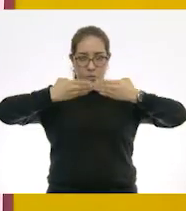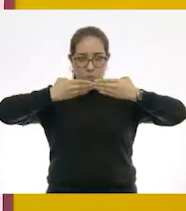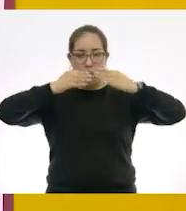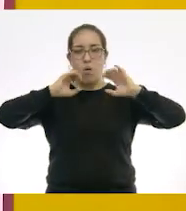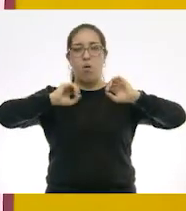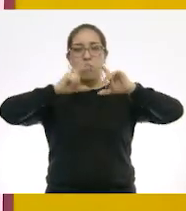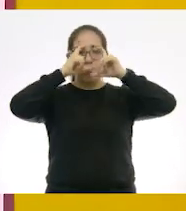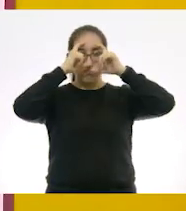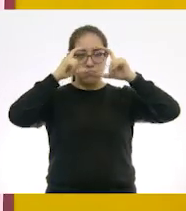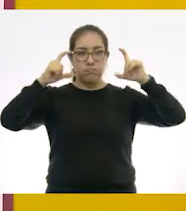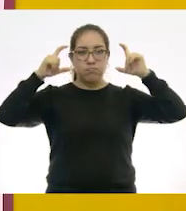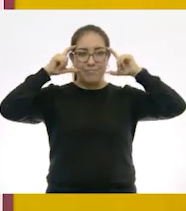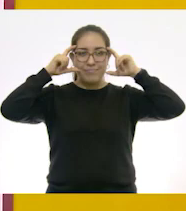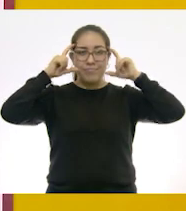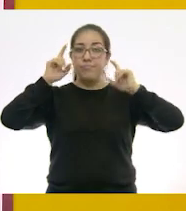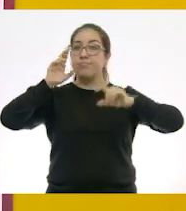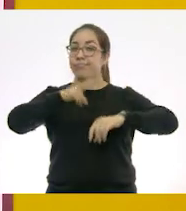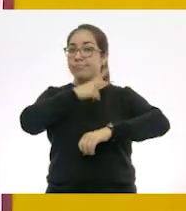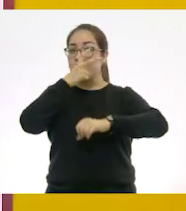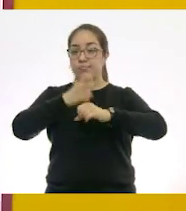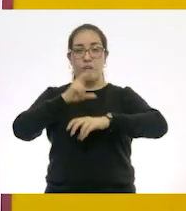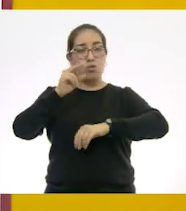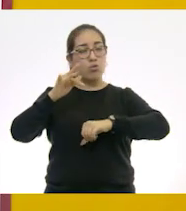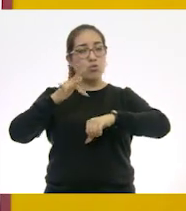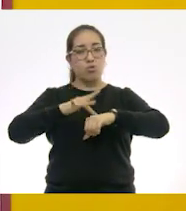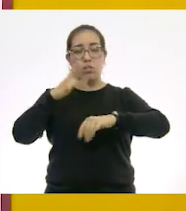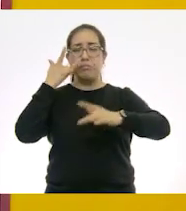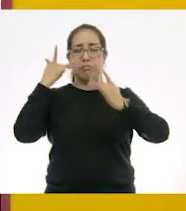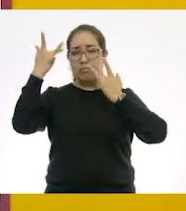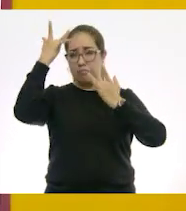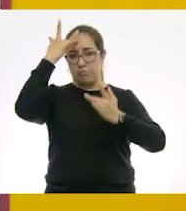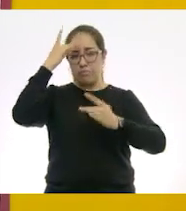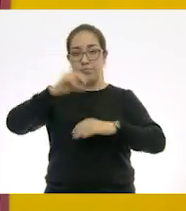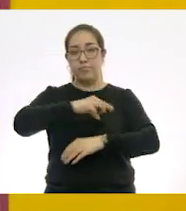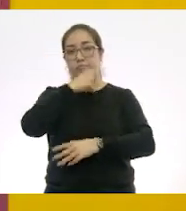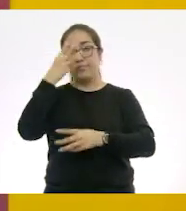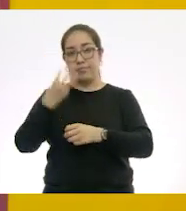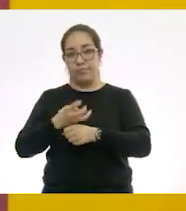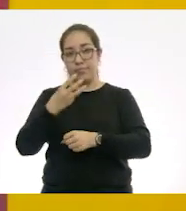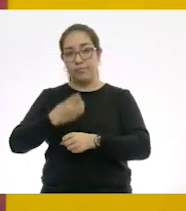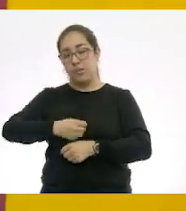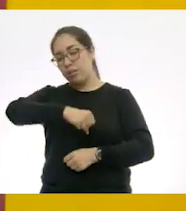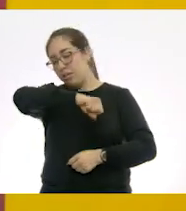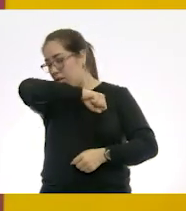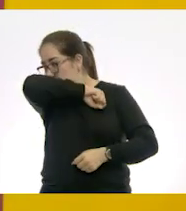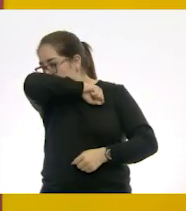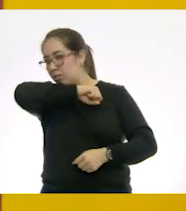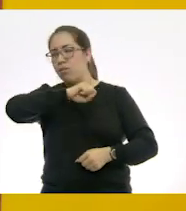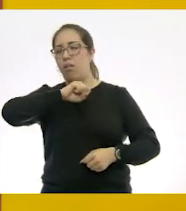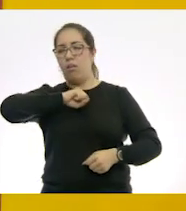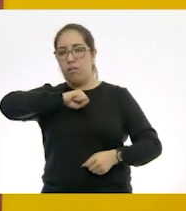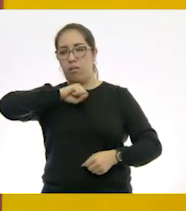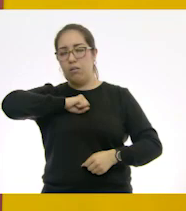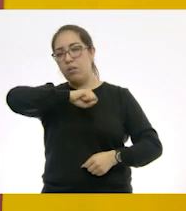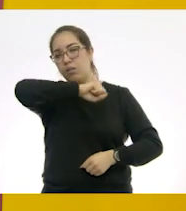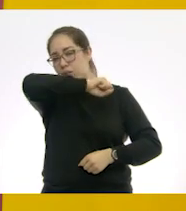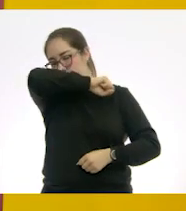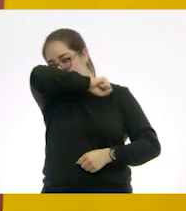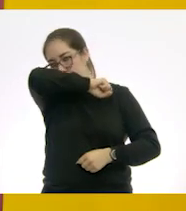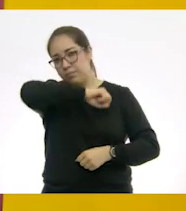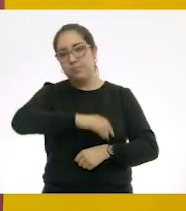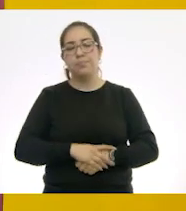En la segunda, no toques tu cara. En la tercera, tose o estornuda en el ángulo interno del codo. Y después viene,